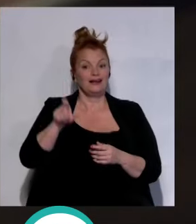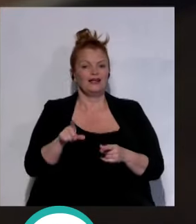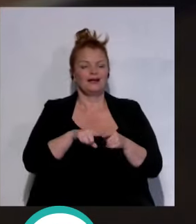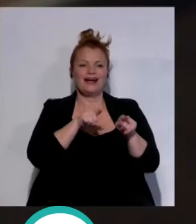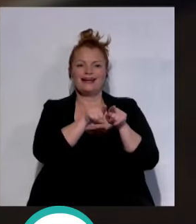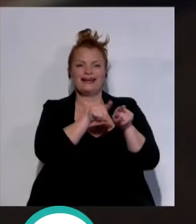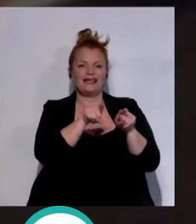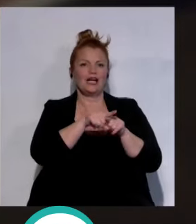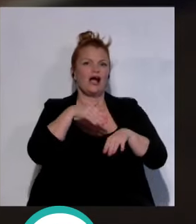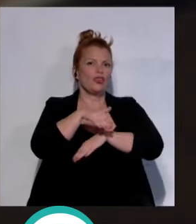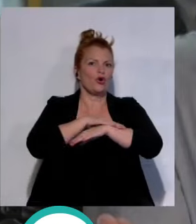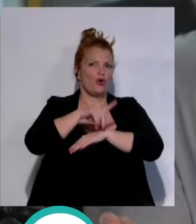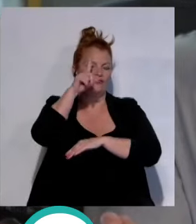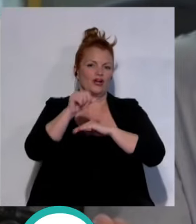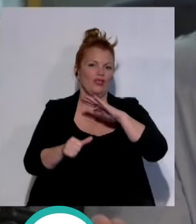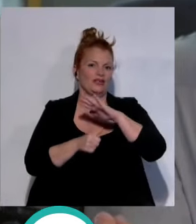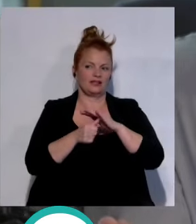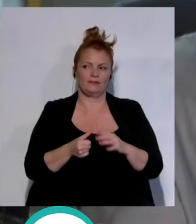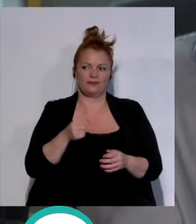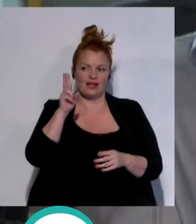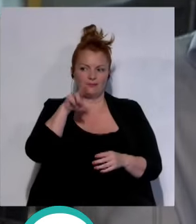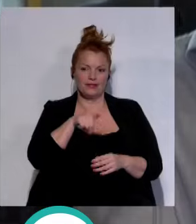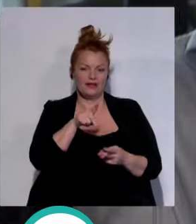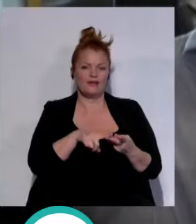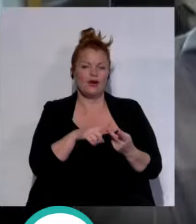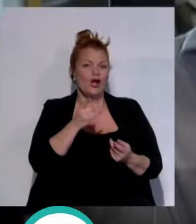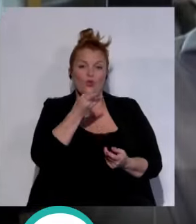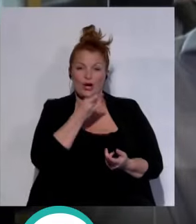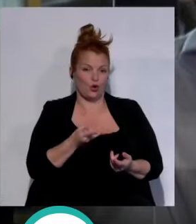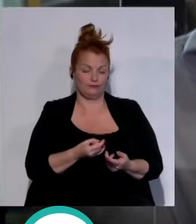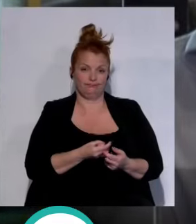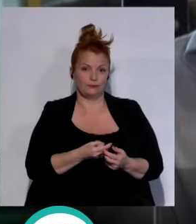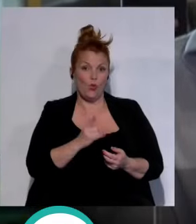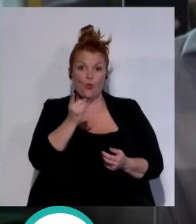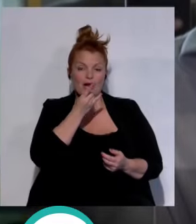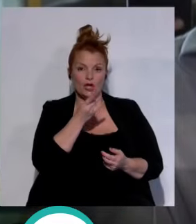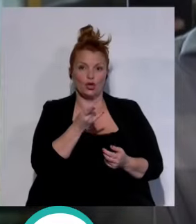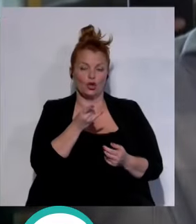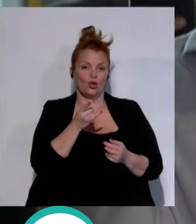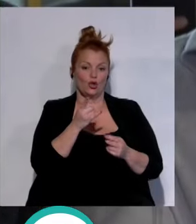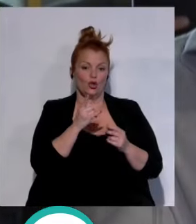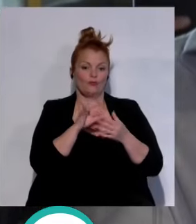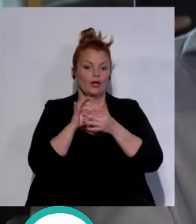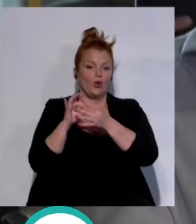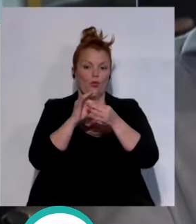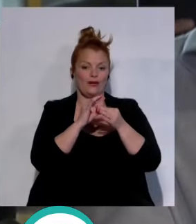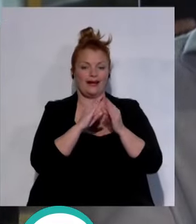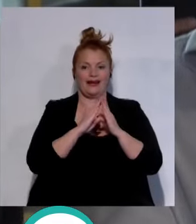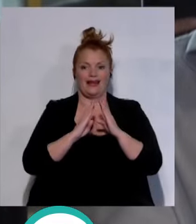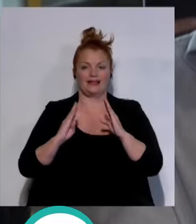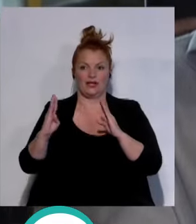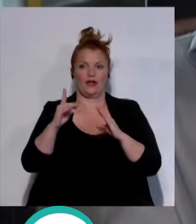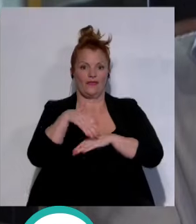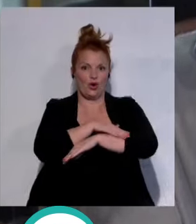gestión del Gobierno Central al respecto la verdad es que es un error es un error unilateral del Gobierno de la Nación que deja fuera